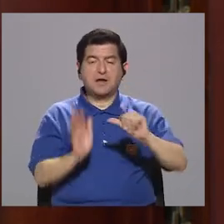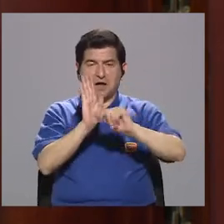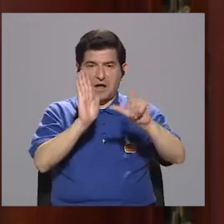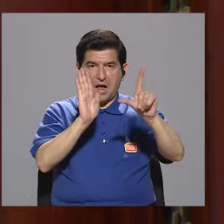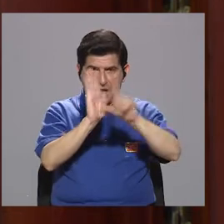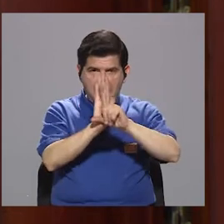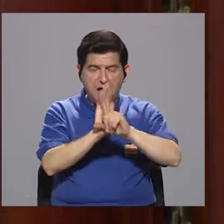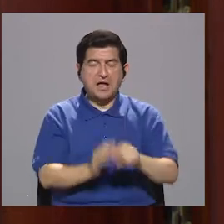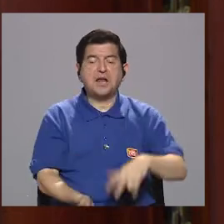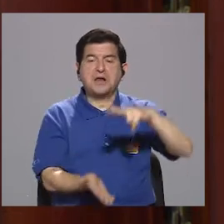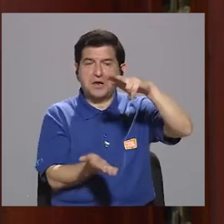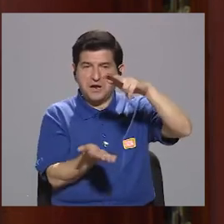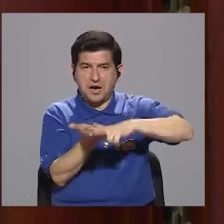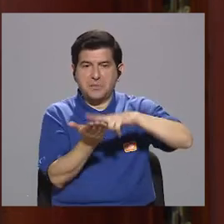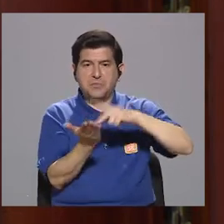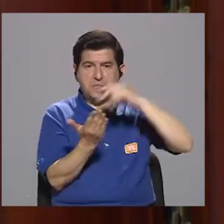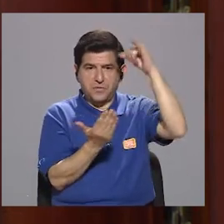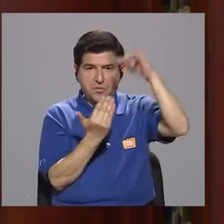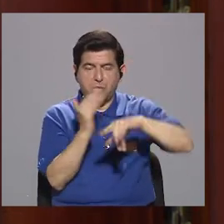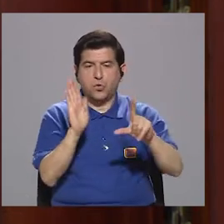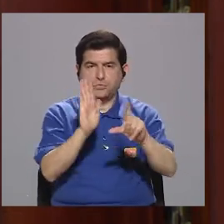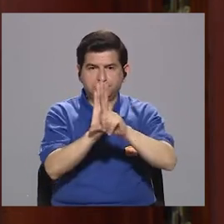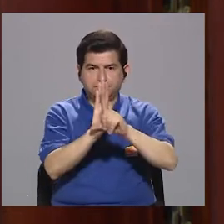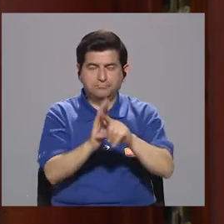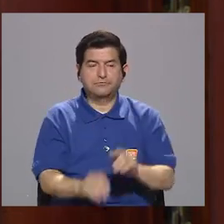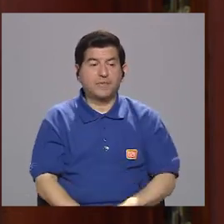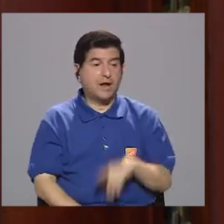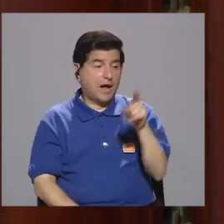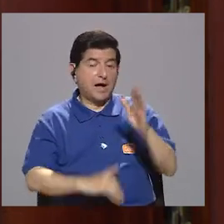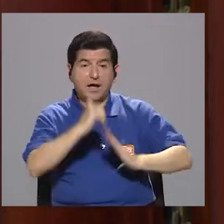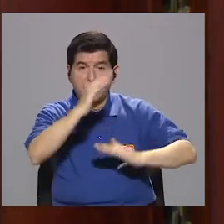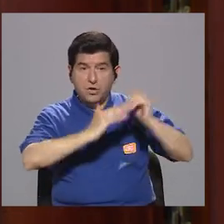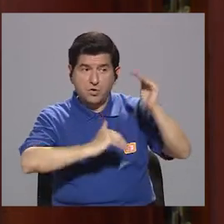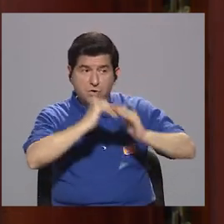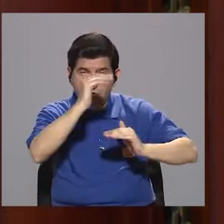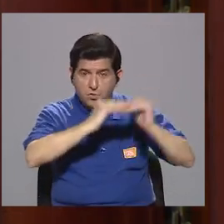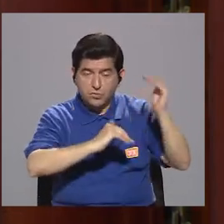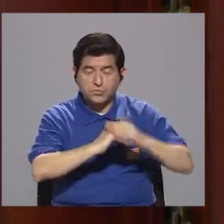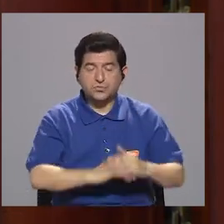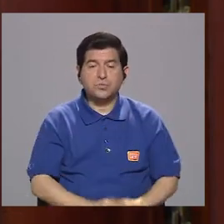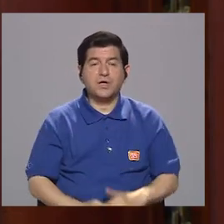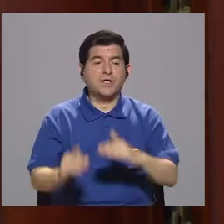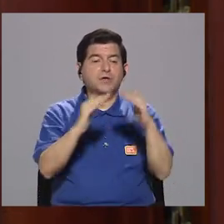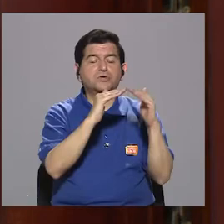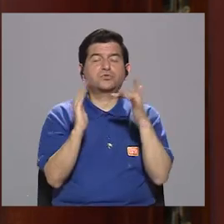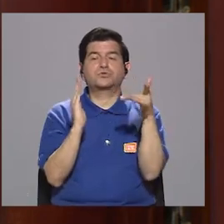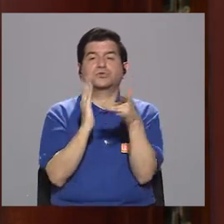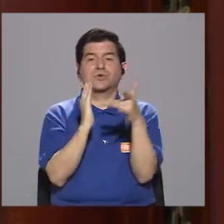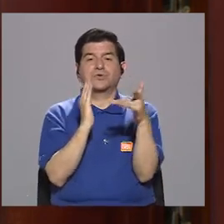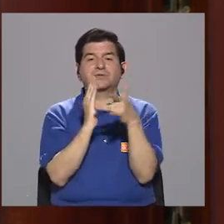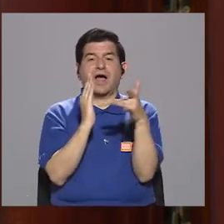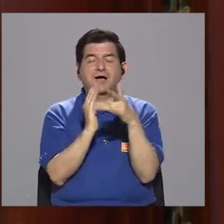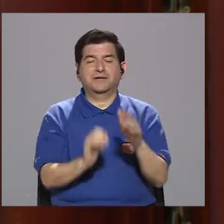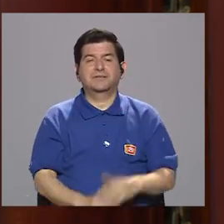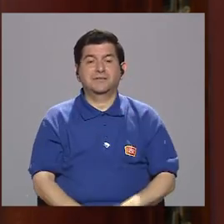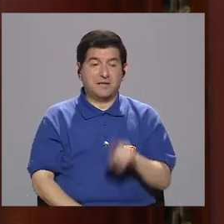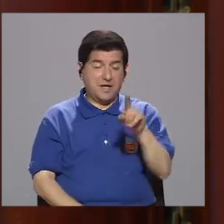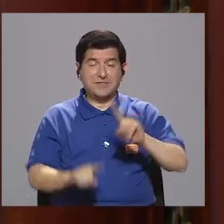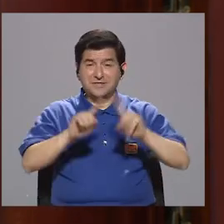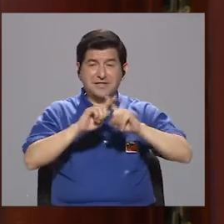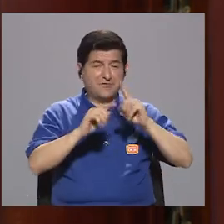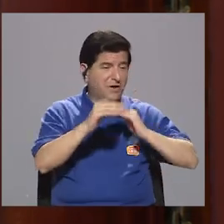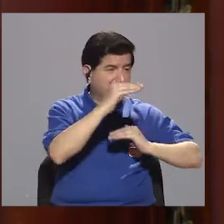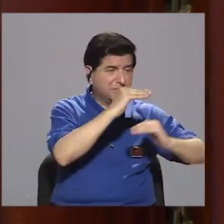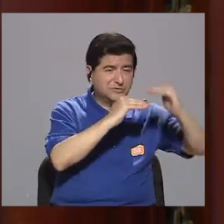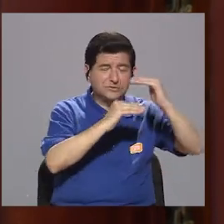Legislativa nos aprobara un proyecto de ley para que ahí se construya lo que se llama la Ciudad Tecnológica, que es un complejo de